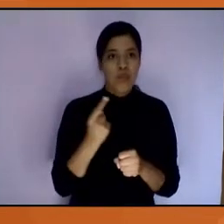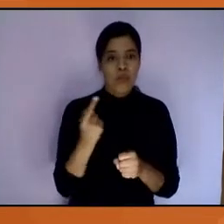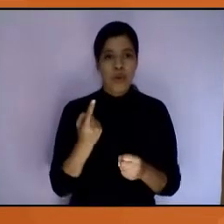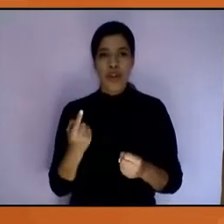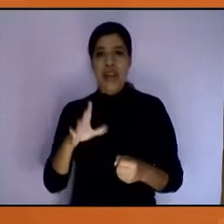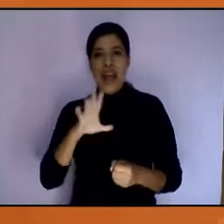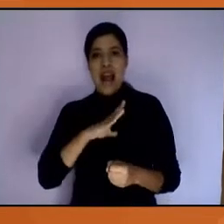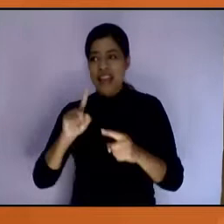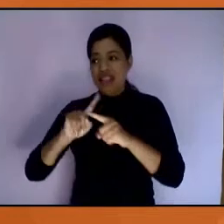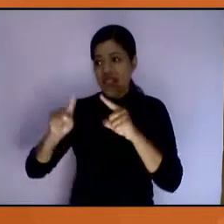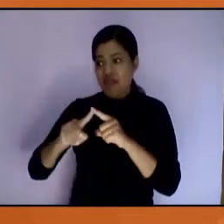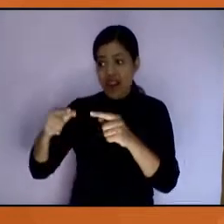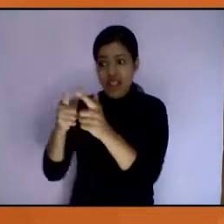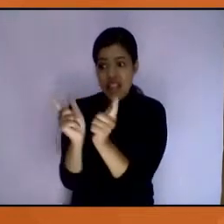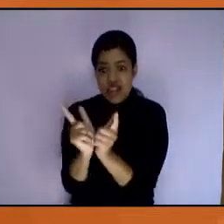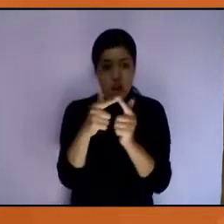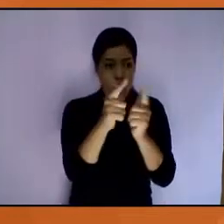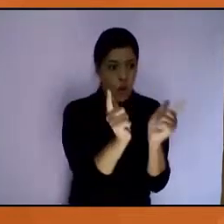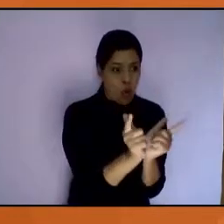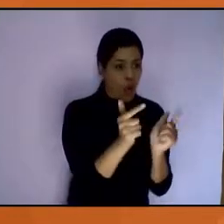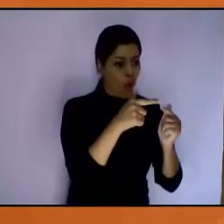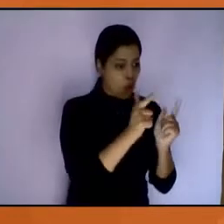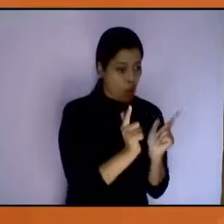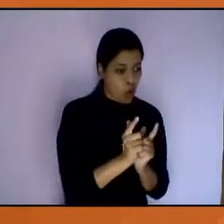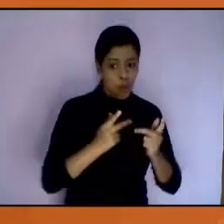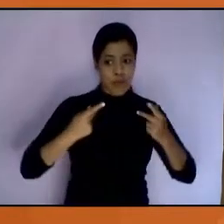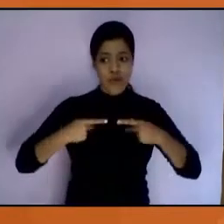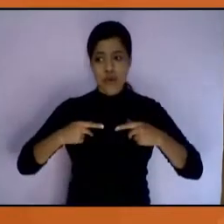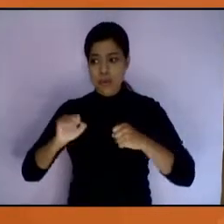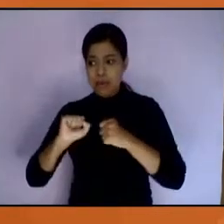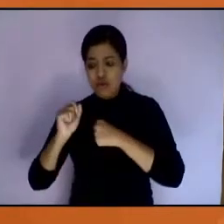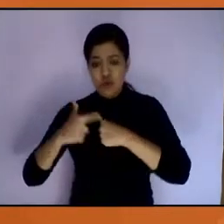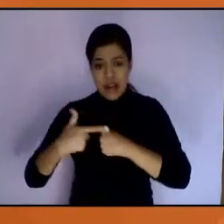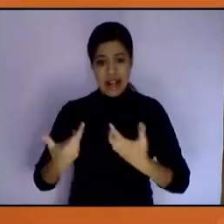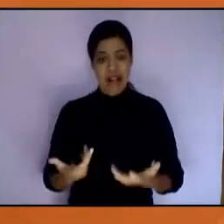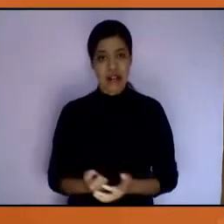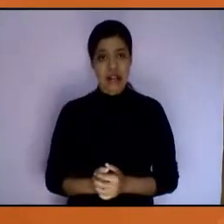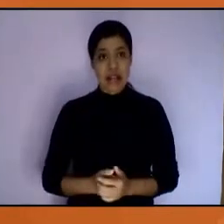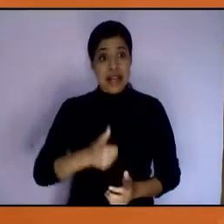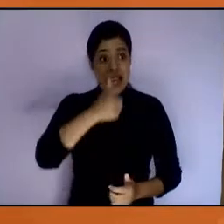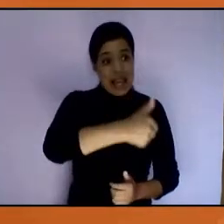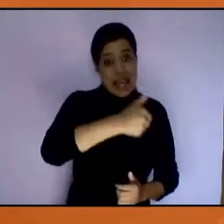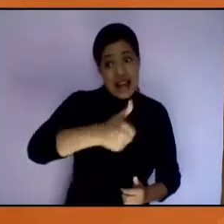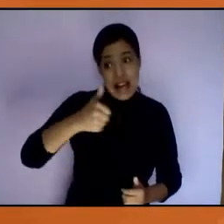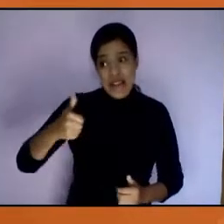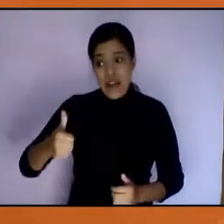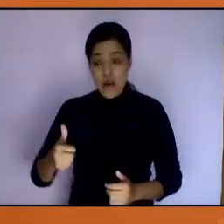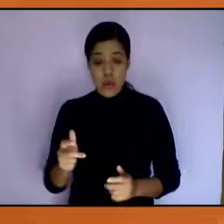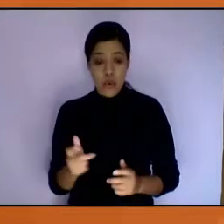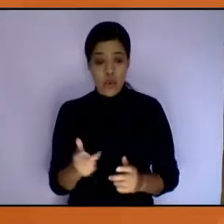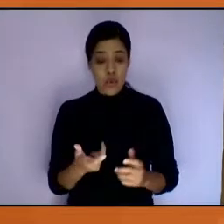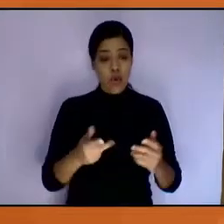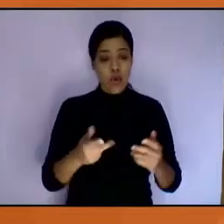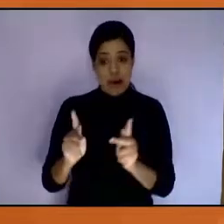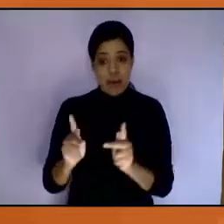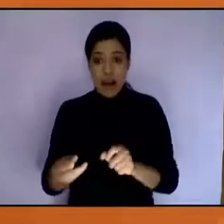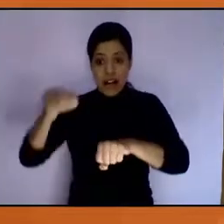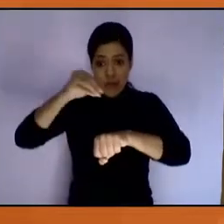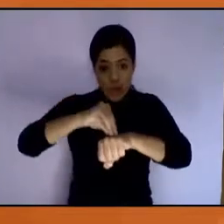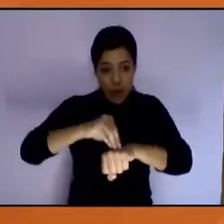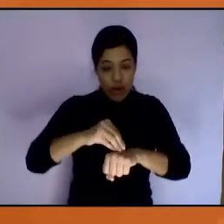grupos sociales que hemos, además, tratado de presentar en cada uno de los capítulos del plan, pero que aquí atendemos en lo